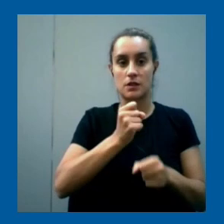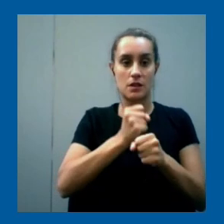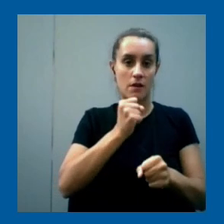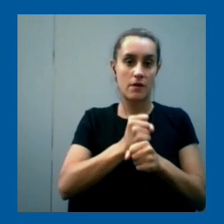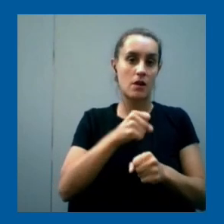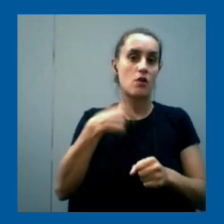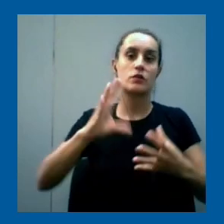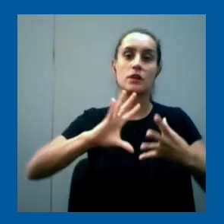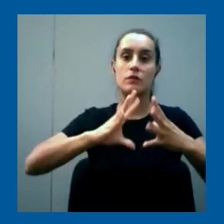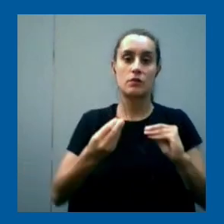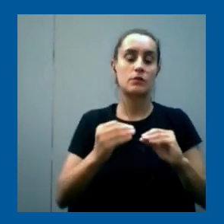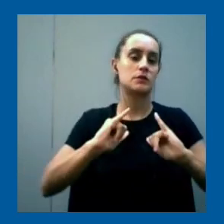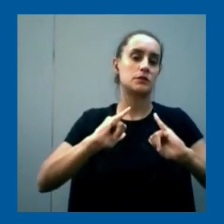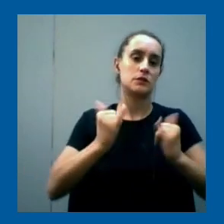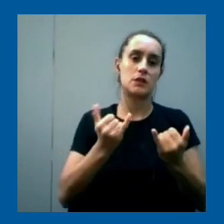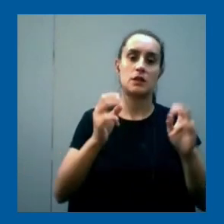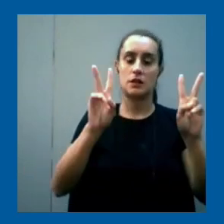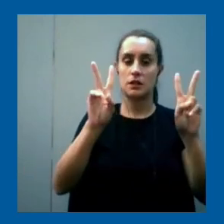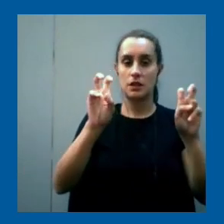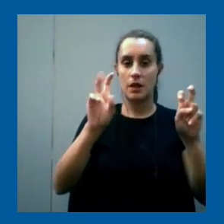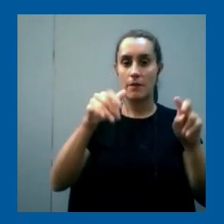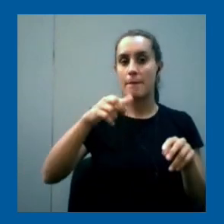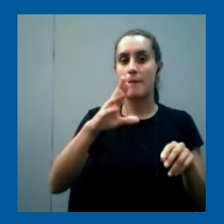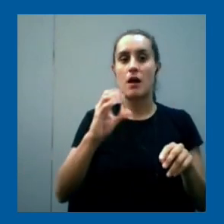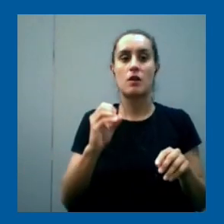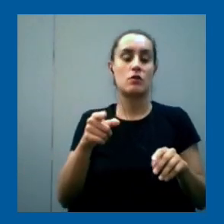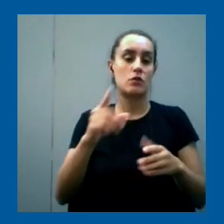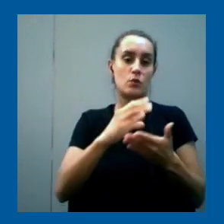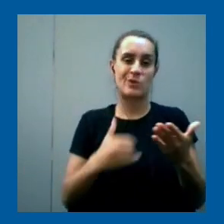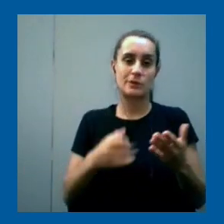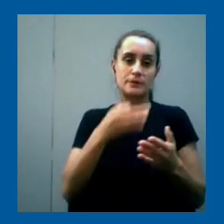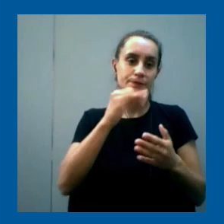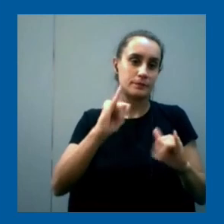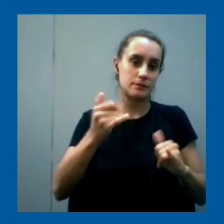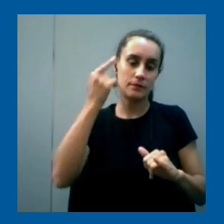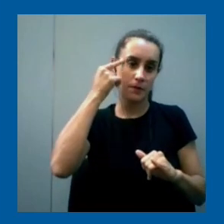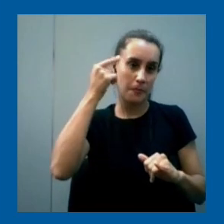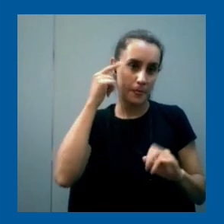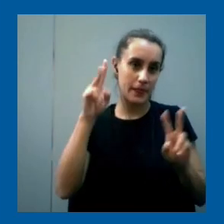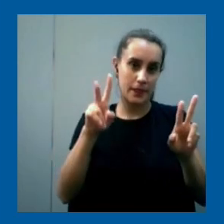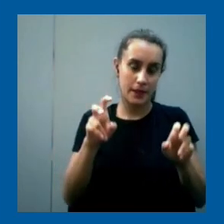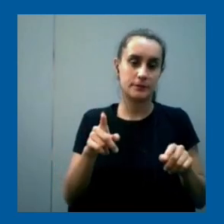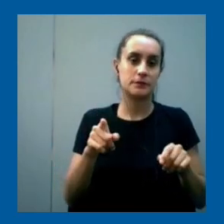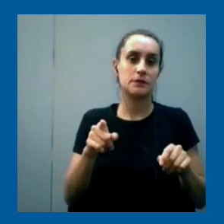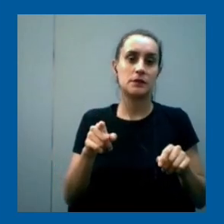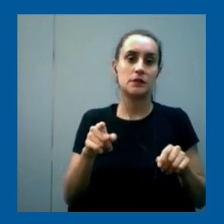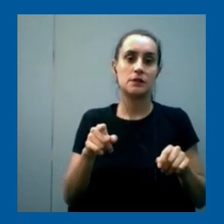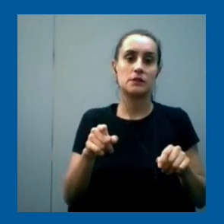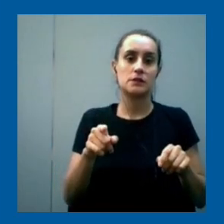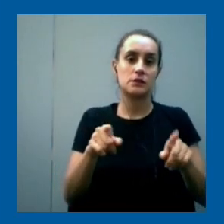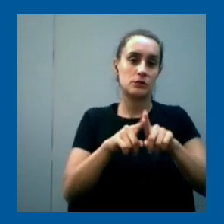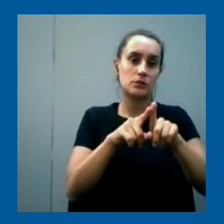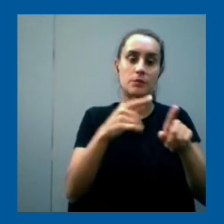ya a nivel del marco curricular está especificado y está previsto que se trabaje tanto el pensamiento computacional como la ciudadanía